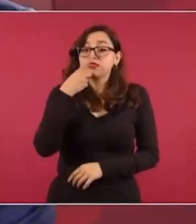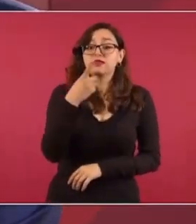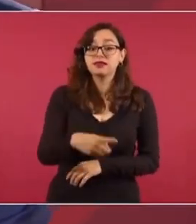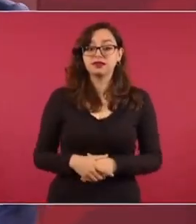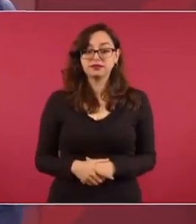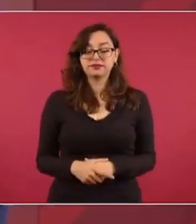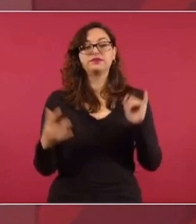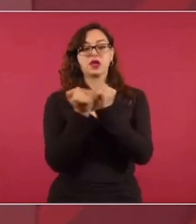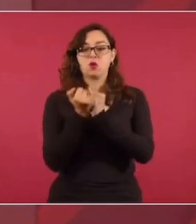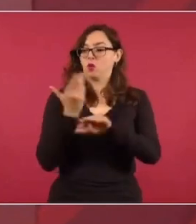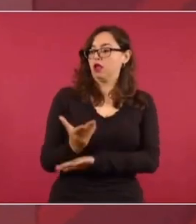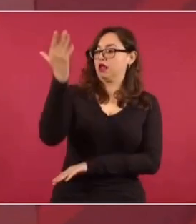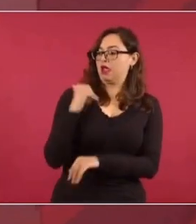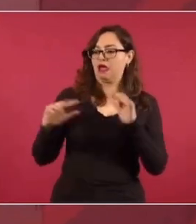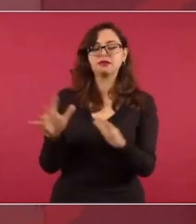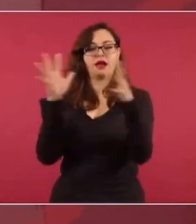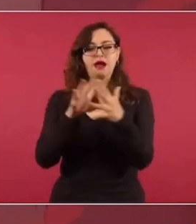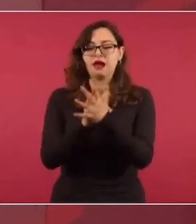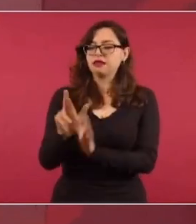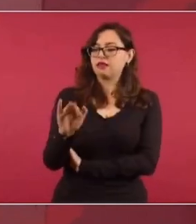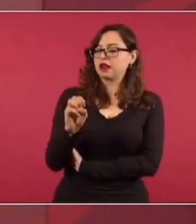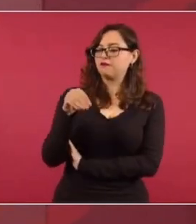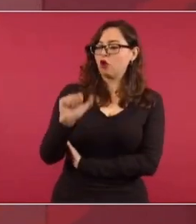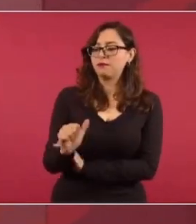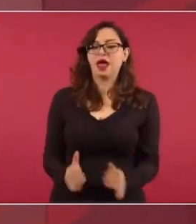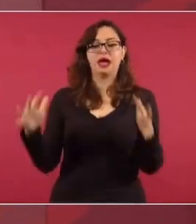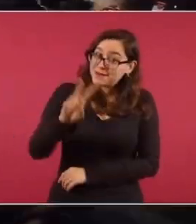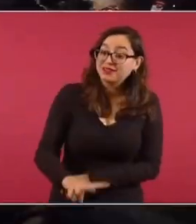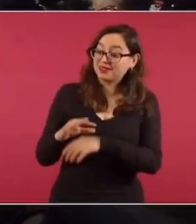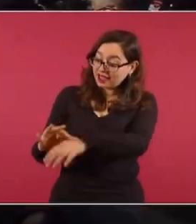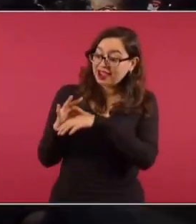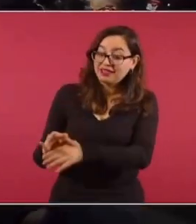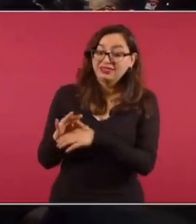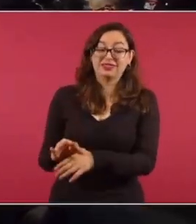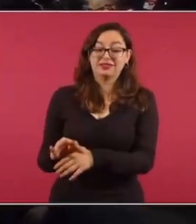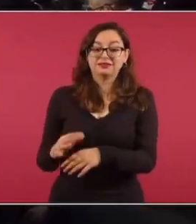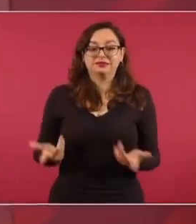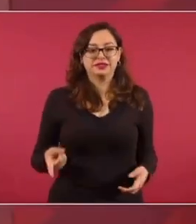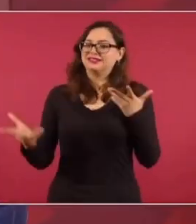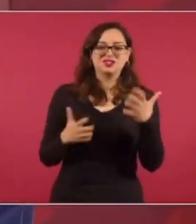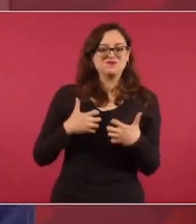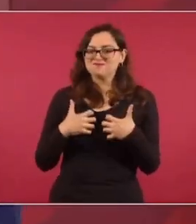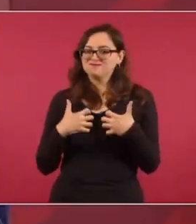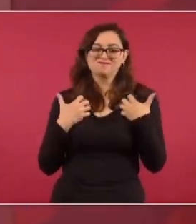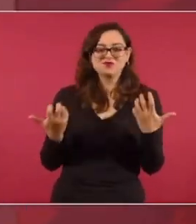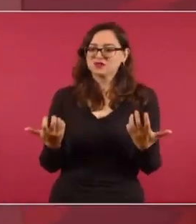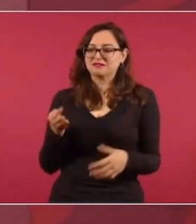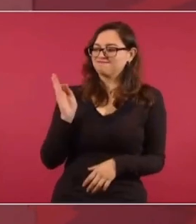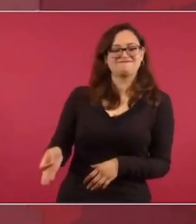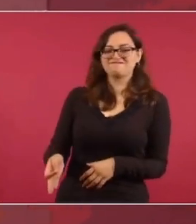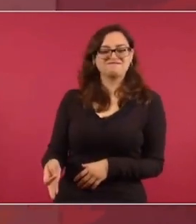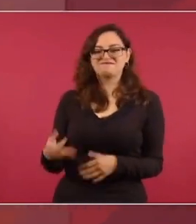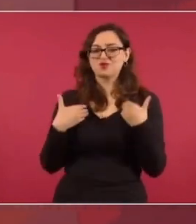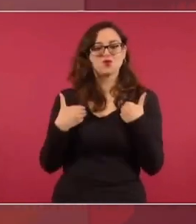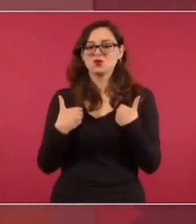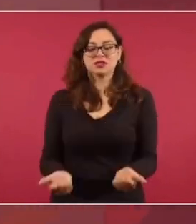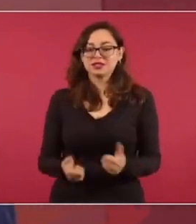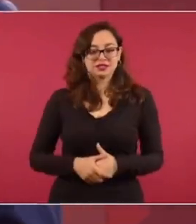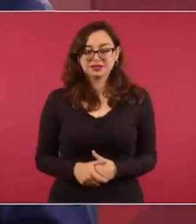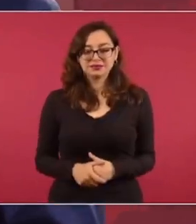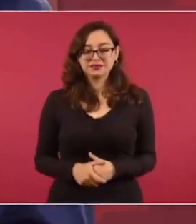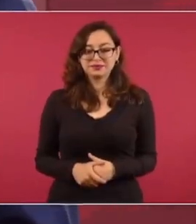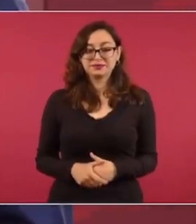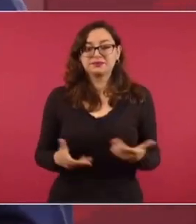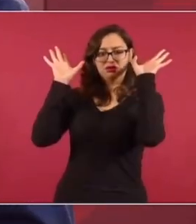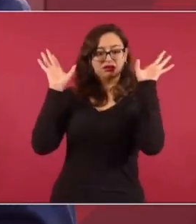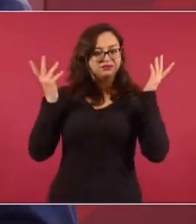igual que la independencia, que la reforma, que la revolución, nada más que de manera pacífica, pero eso les cuesta aceptarlo y además, cómo se sienten